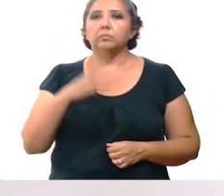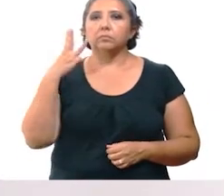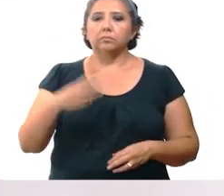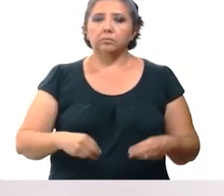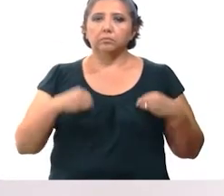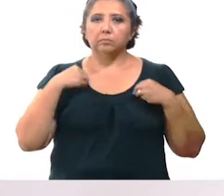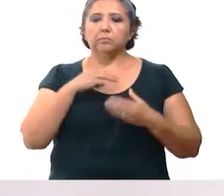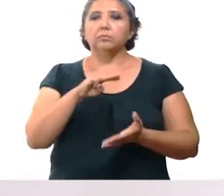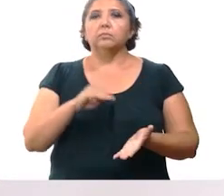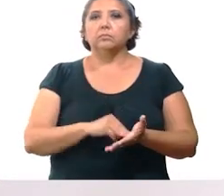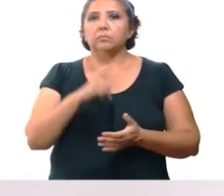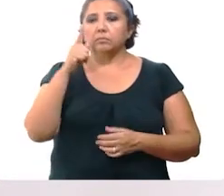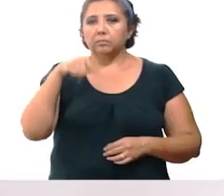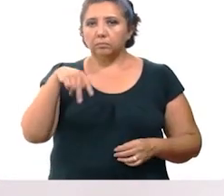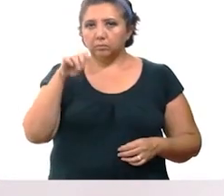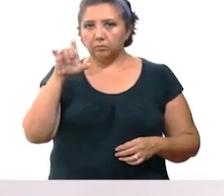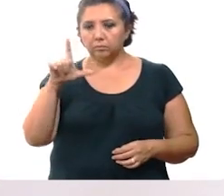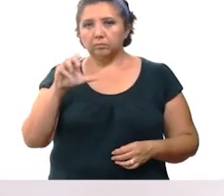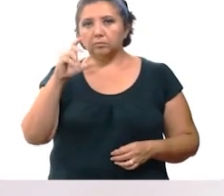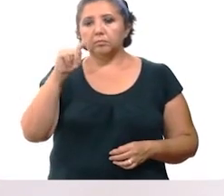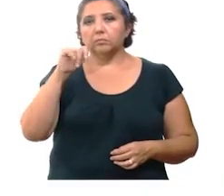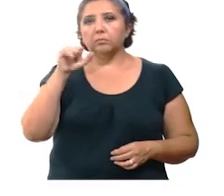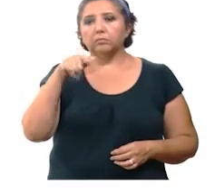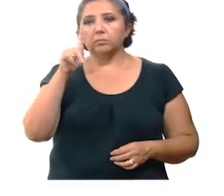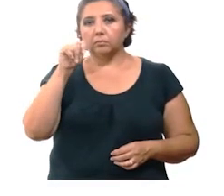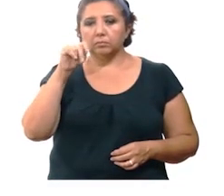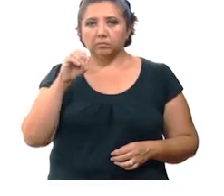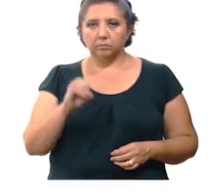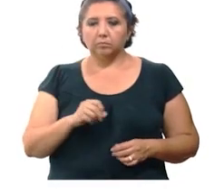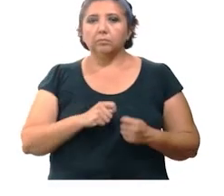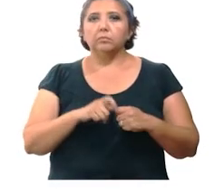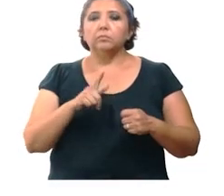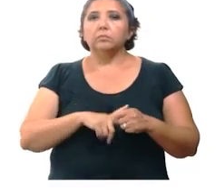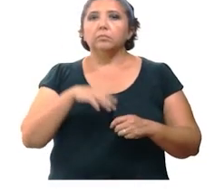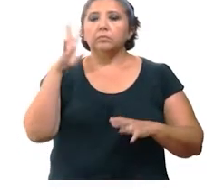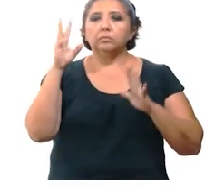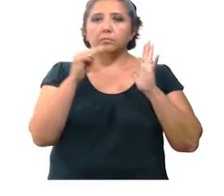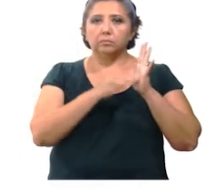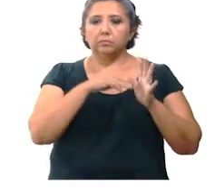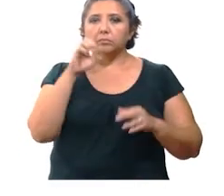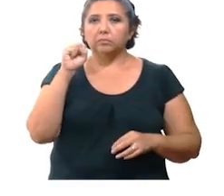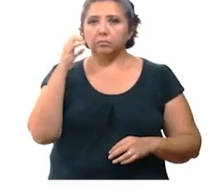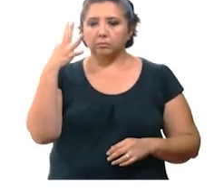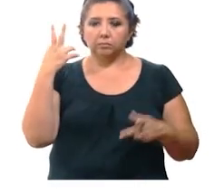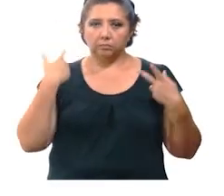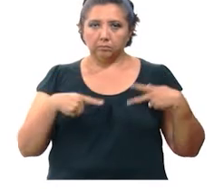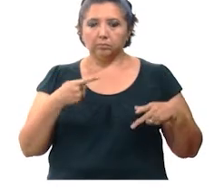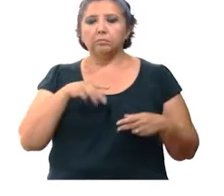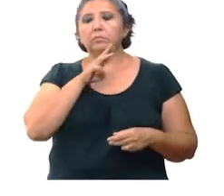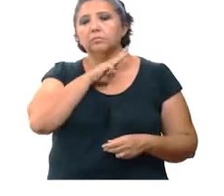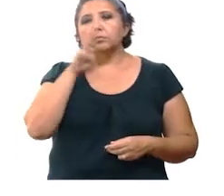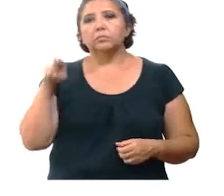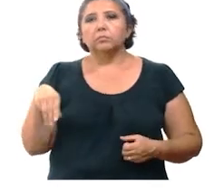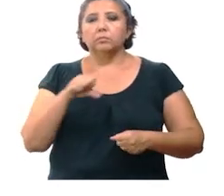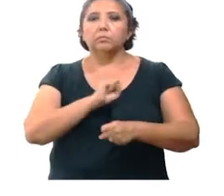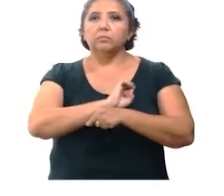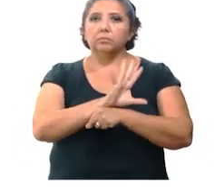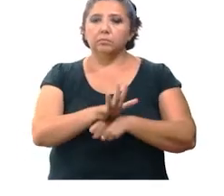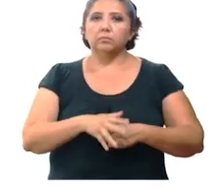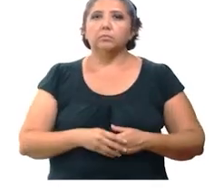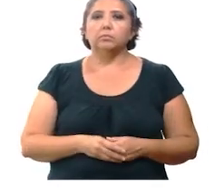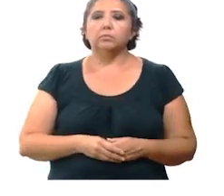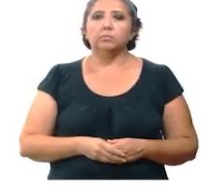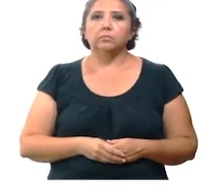Tres residían en Mérida, una en Aquil y una en Tecantó. En total son 4.065 las personas fallecidas a causa del